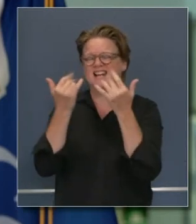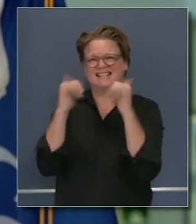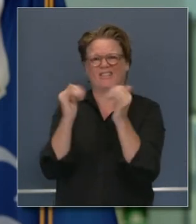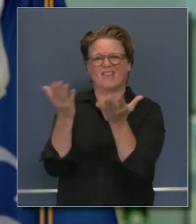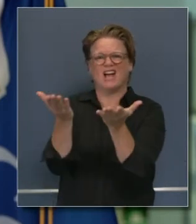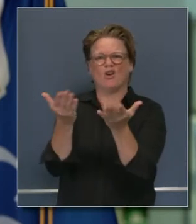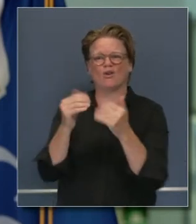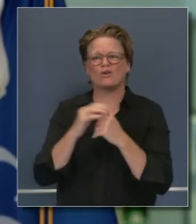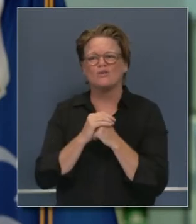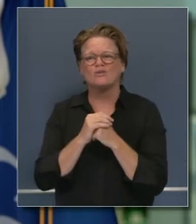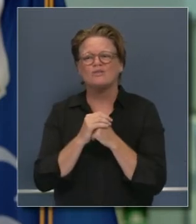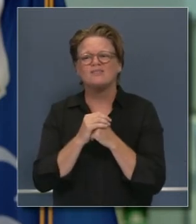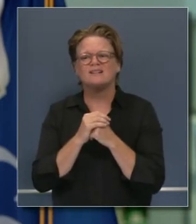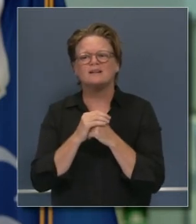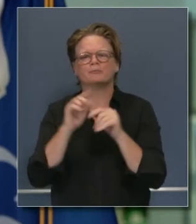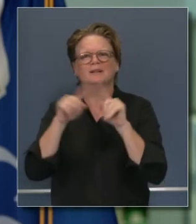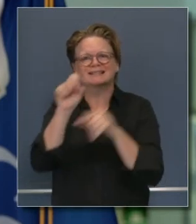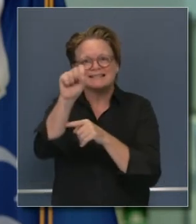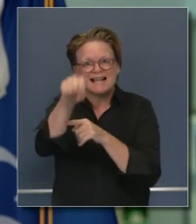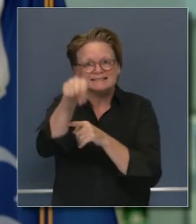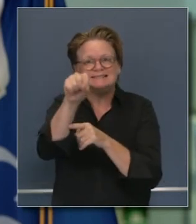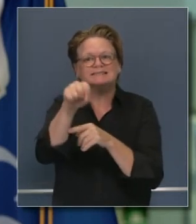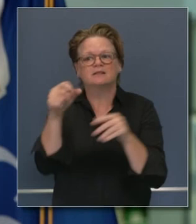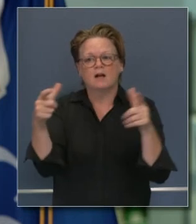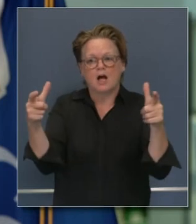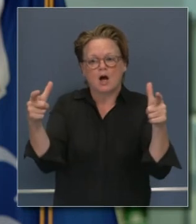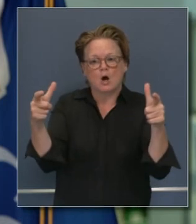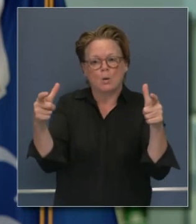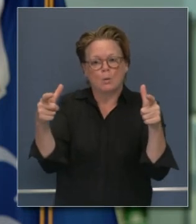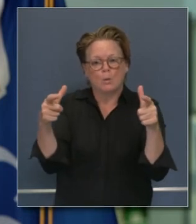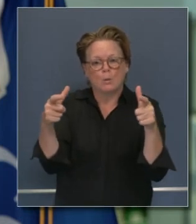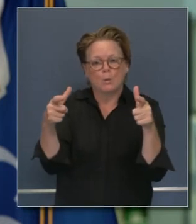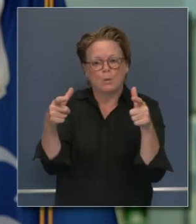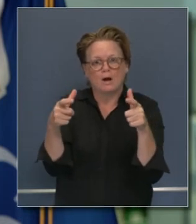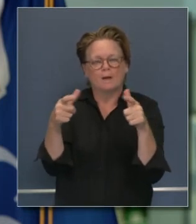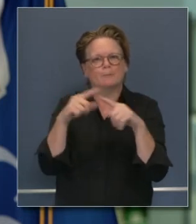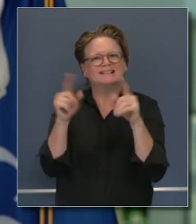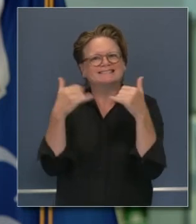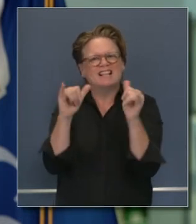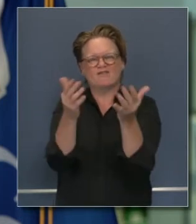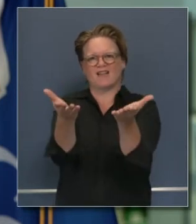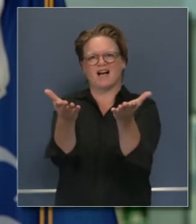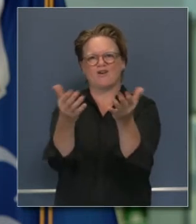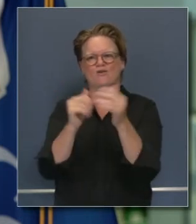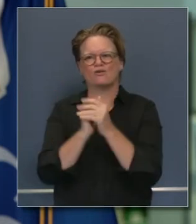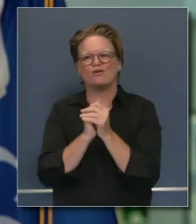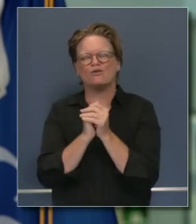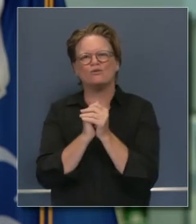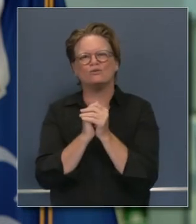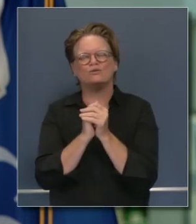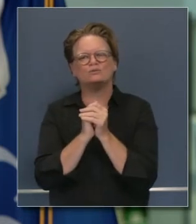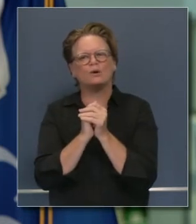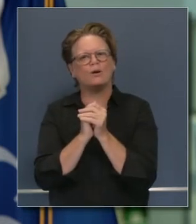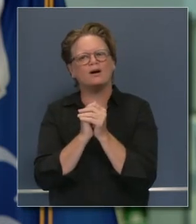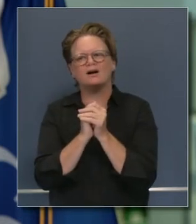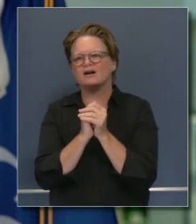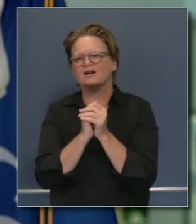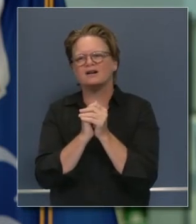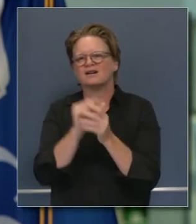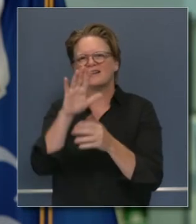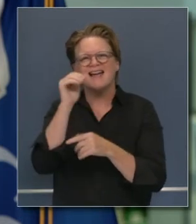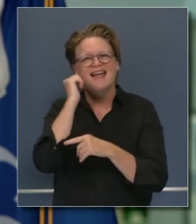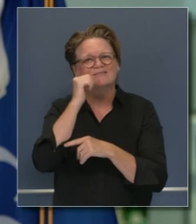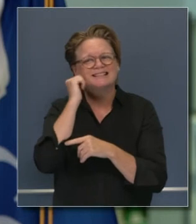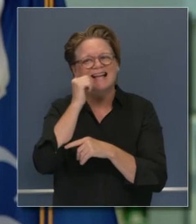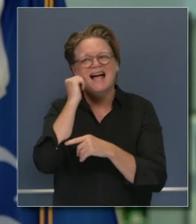la tasa de crecimiento ha estado a estabilizarse pero sigue siendo un crecimiento en casos positivos todos